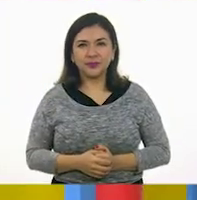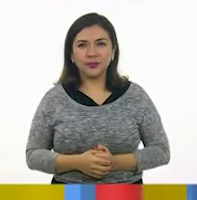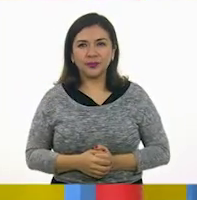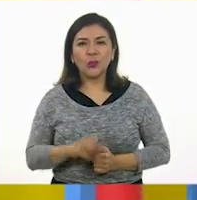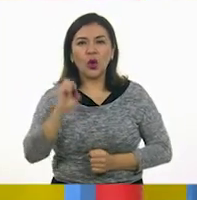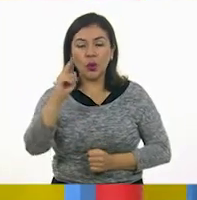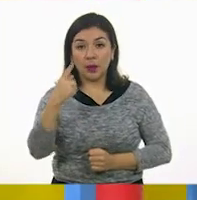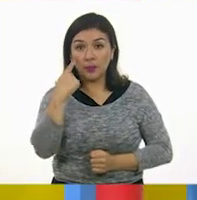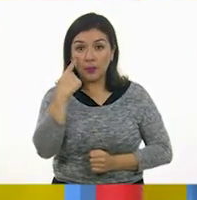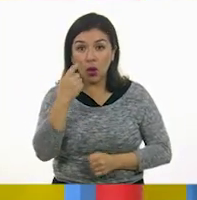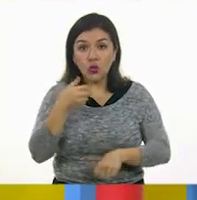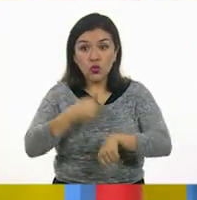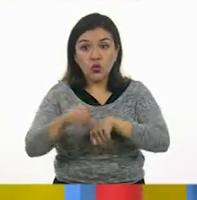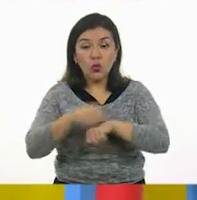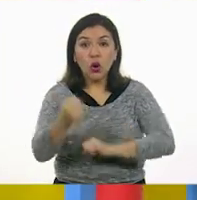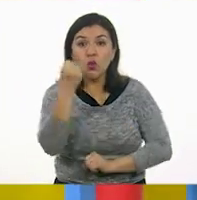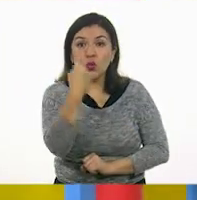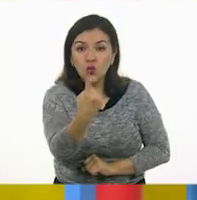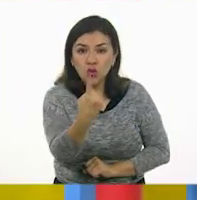Una.